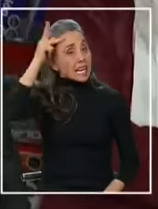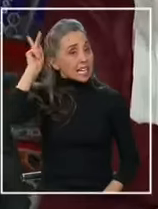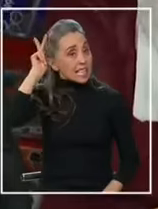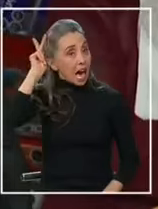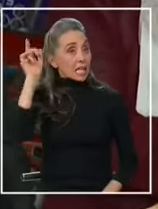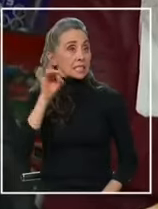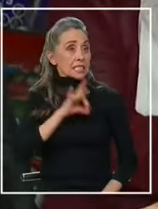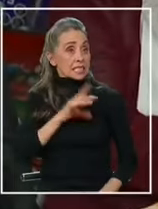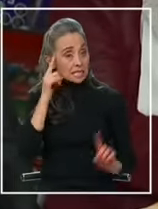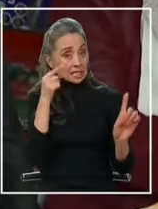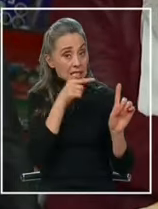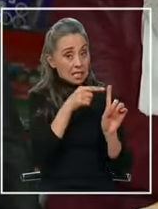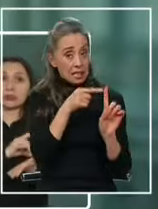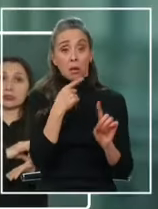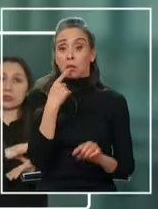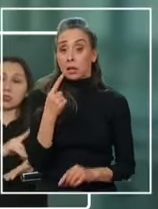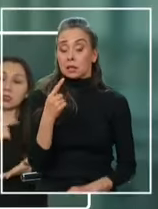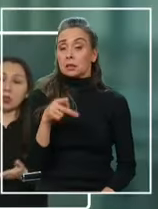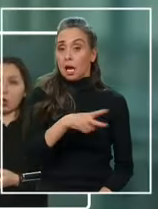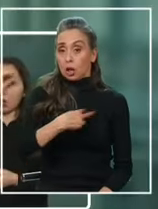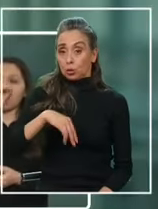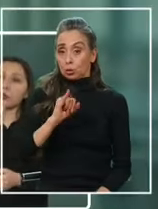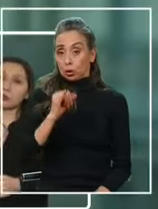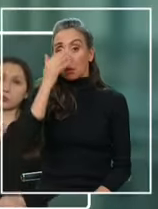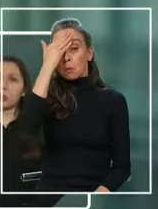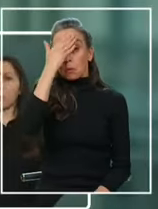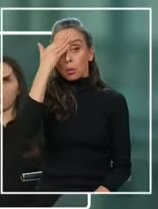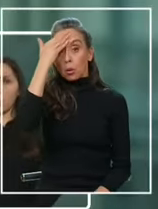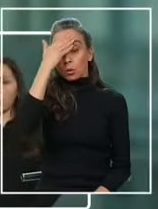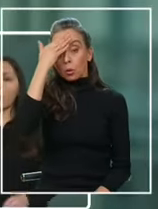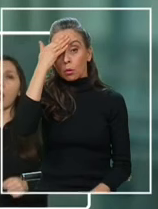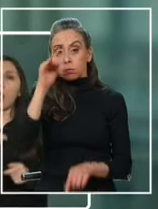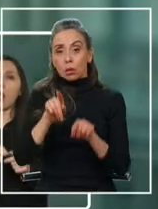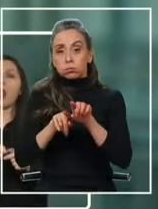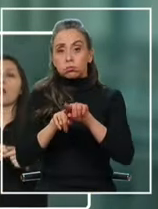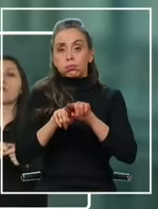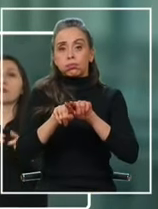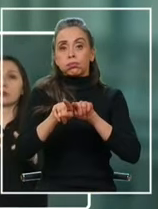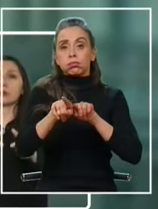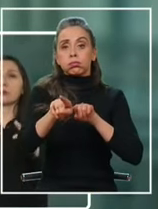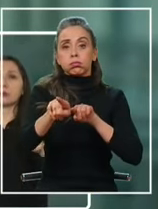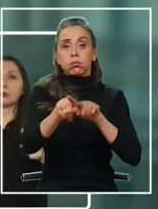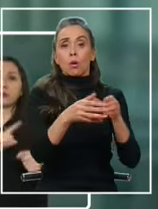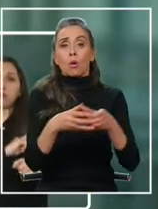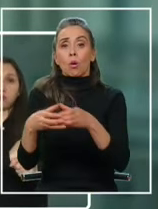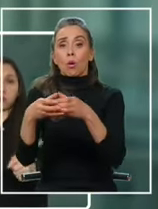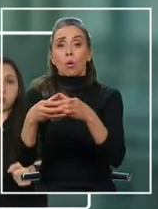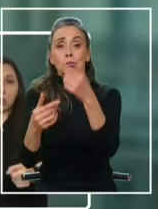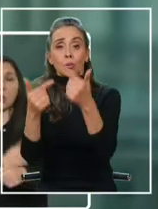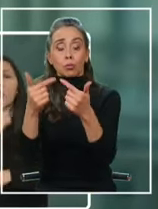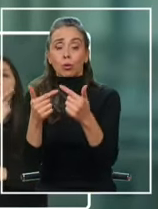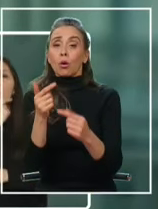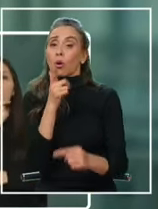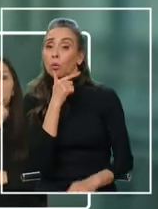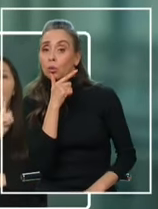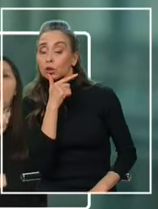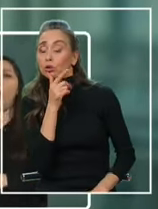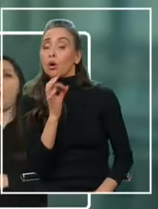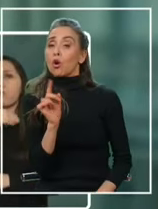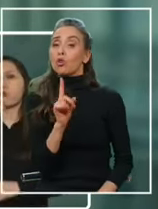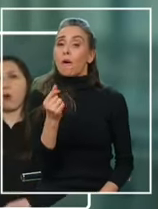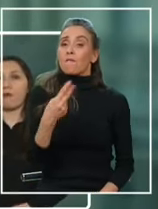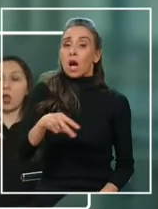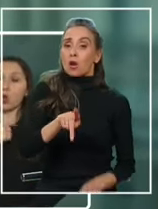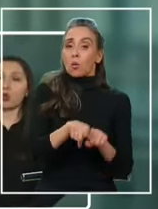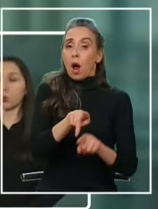en nuestro país Por cierto que nos preocupa el avance de fuerzas que cuestionan o no valoran